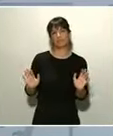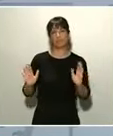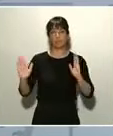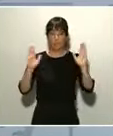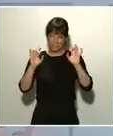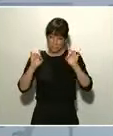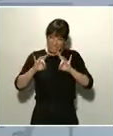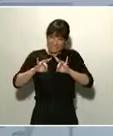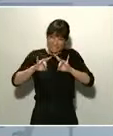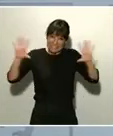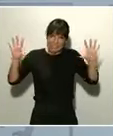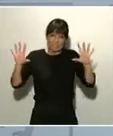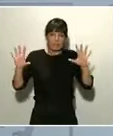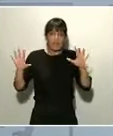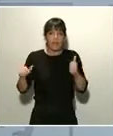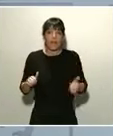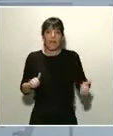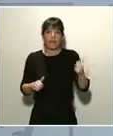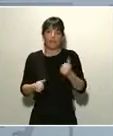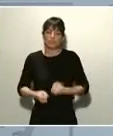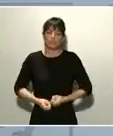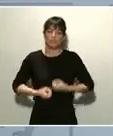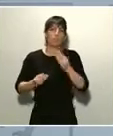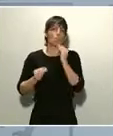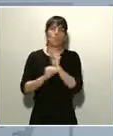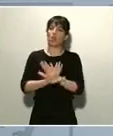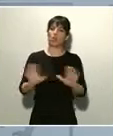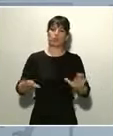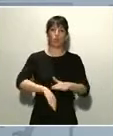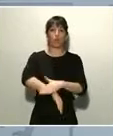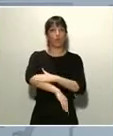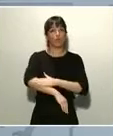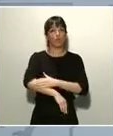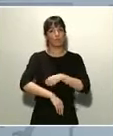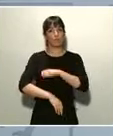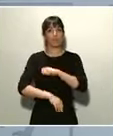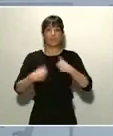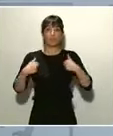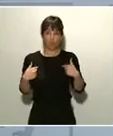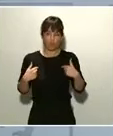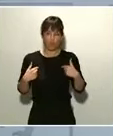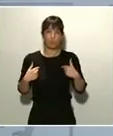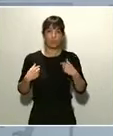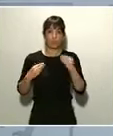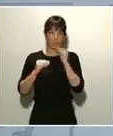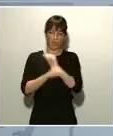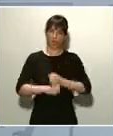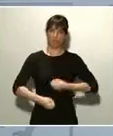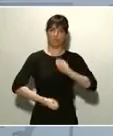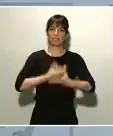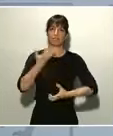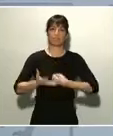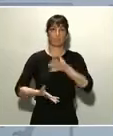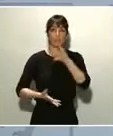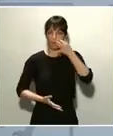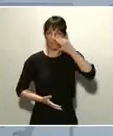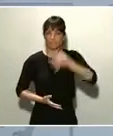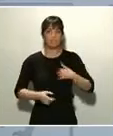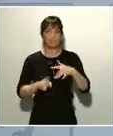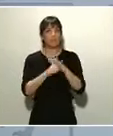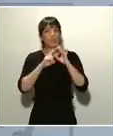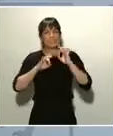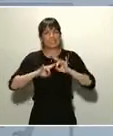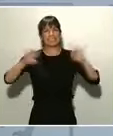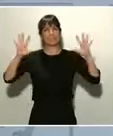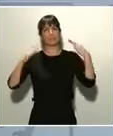saca lo mejor de sí mismo. Y, desde luego, el Gobierno de España y yo voy a sacar lo mejor de mí mismo porque, efectivamente, estamos ante una situación crítica. Estas